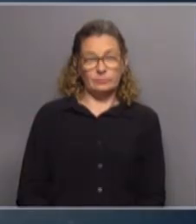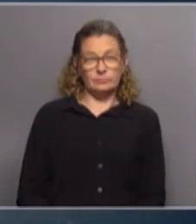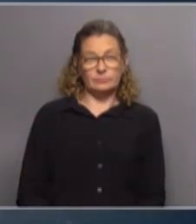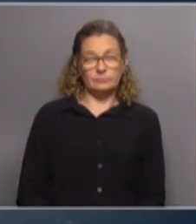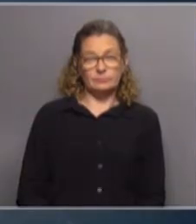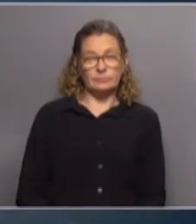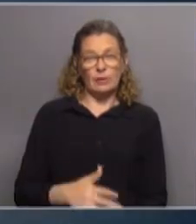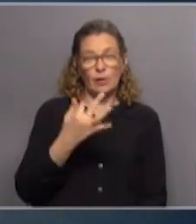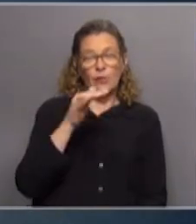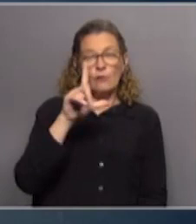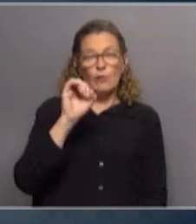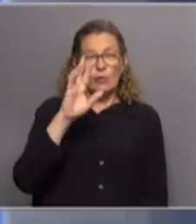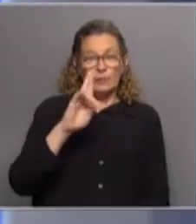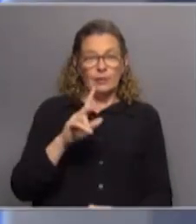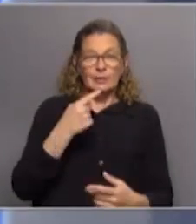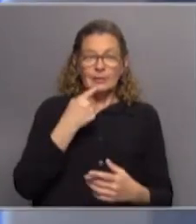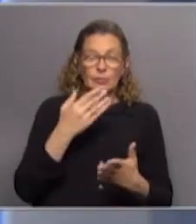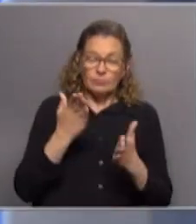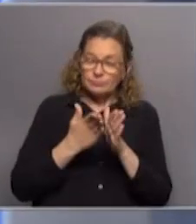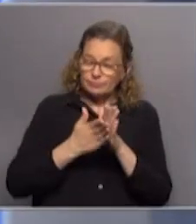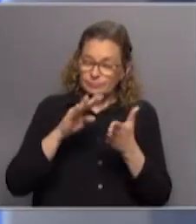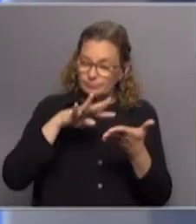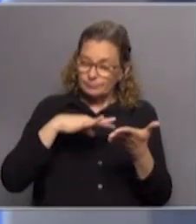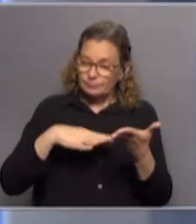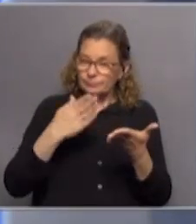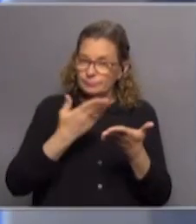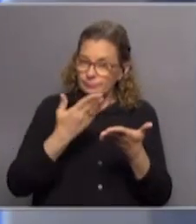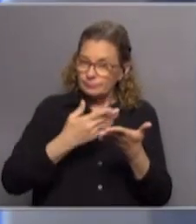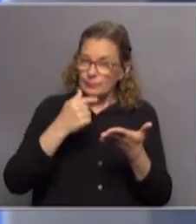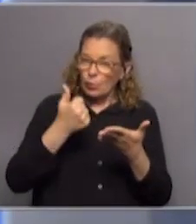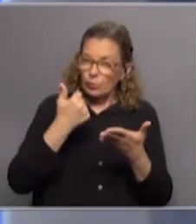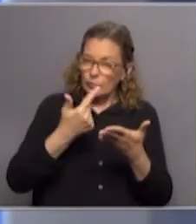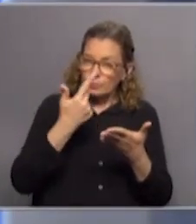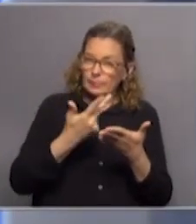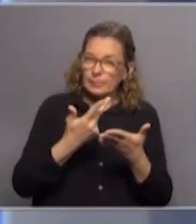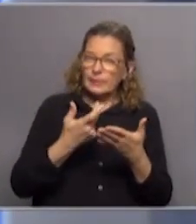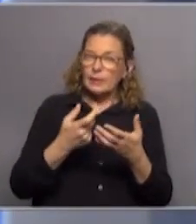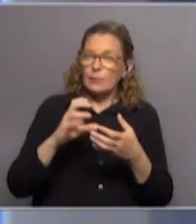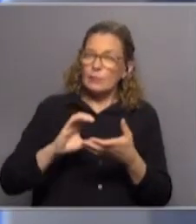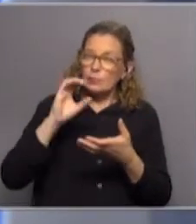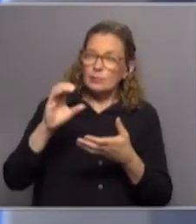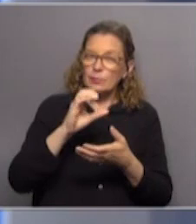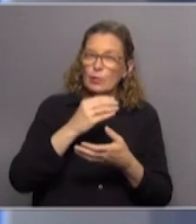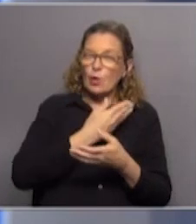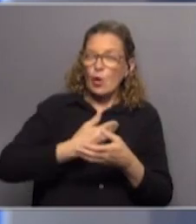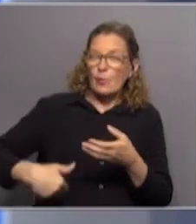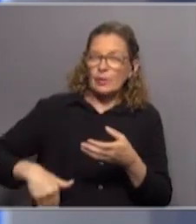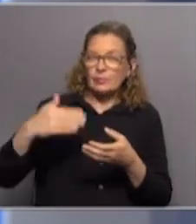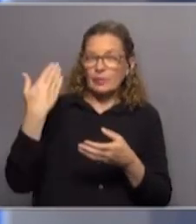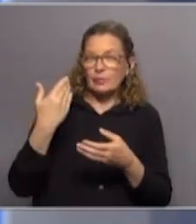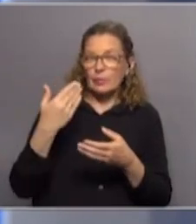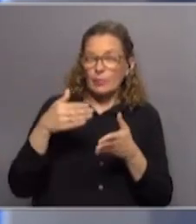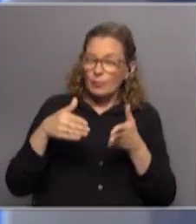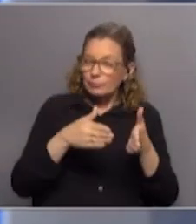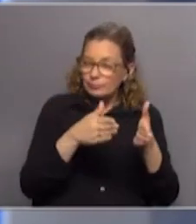Flor, enumerando algunas de las cosas dichas por carrera, reconversión iniciada con asistencia financiera del gobierno anterior no tuvo